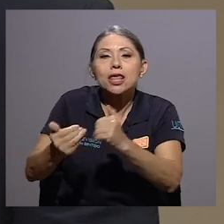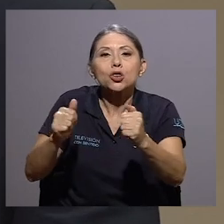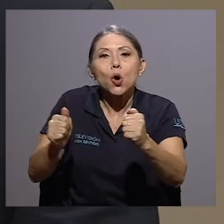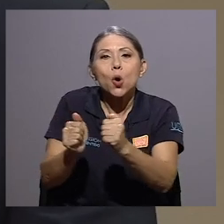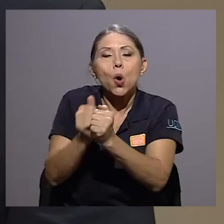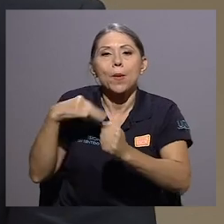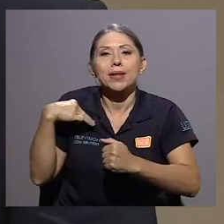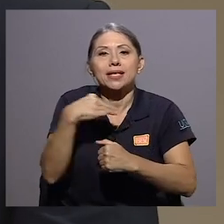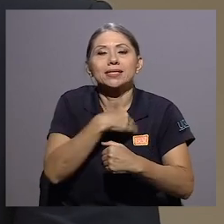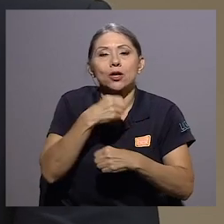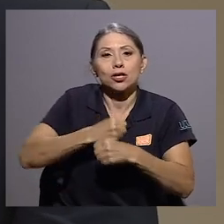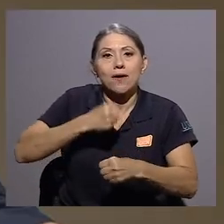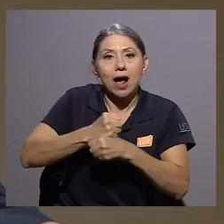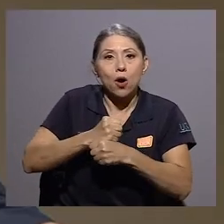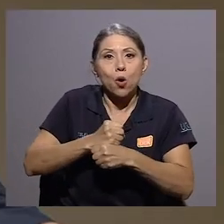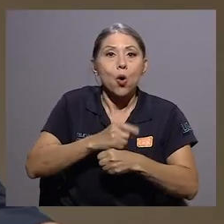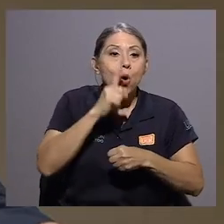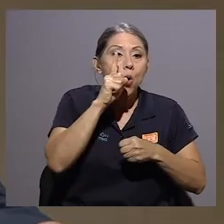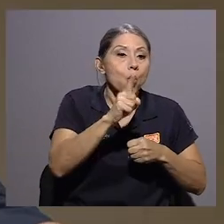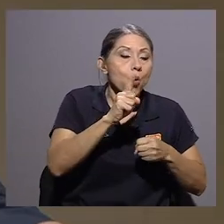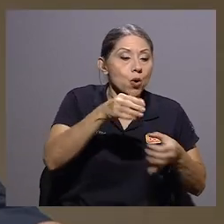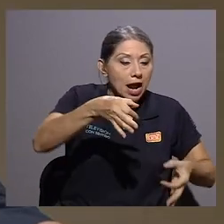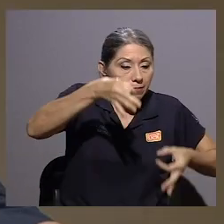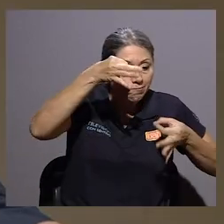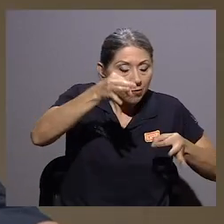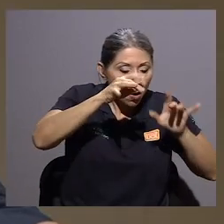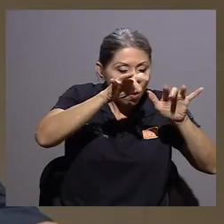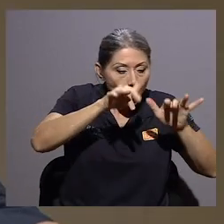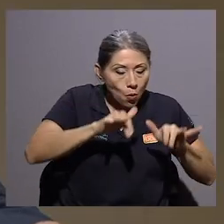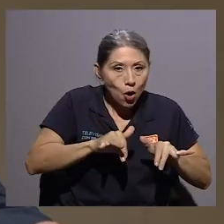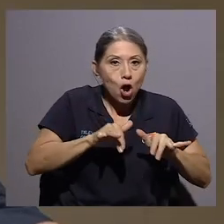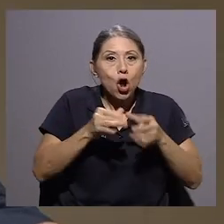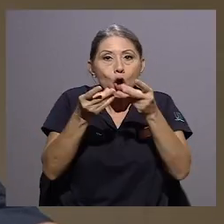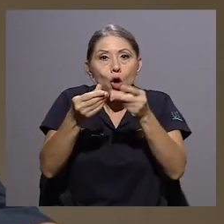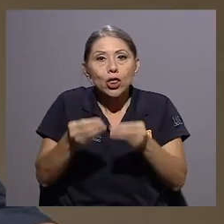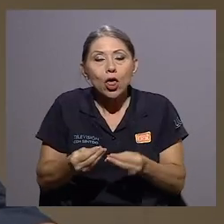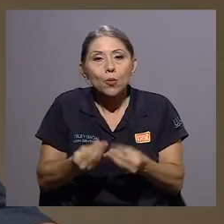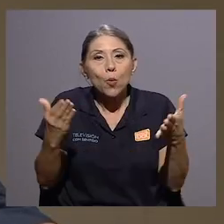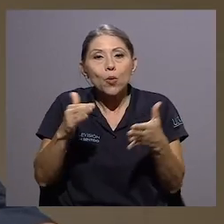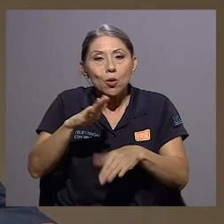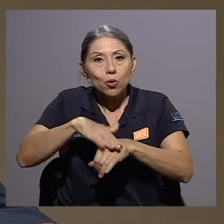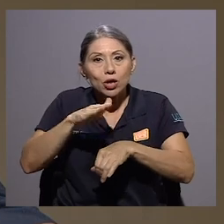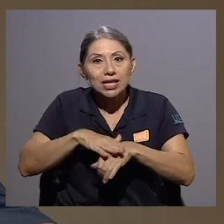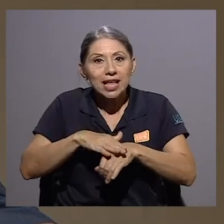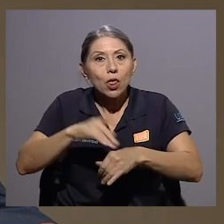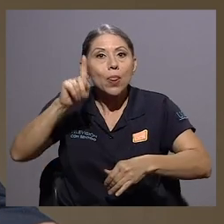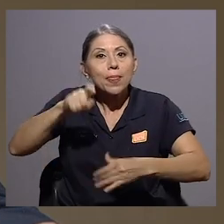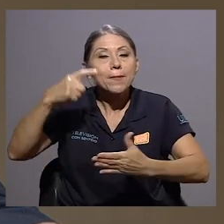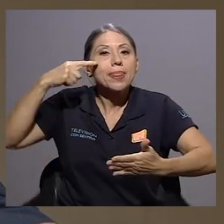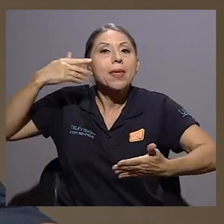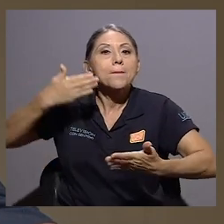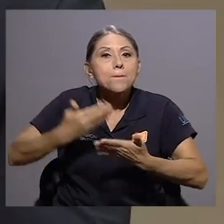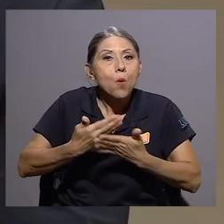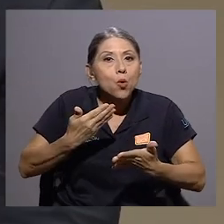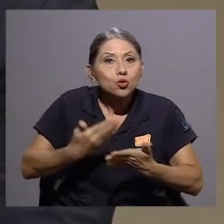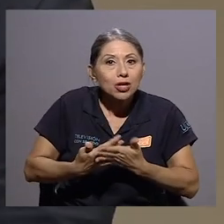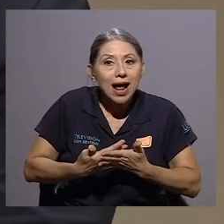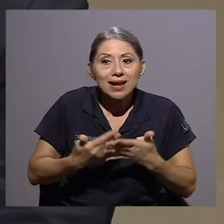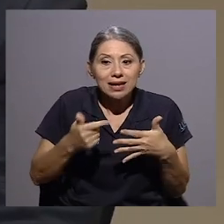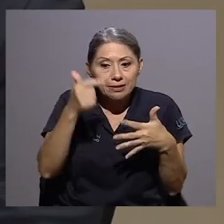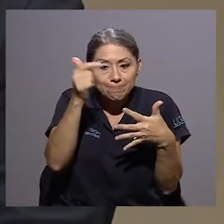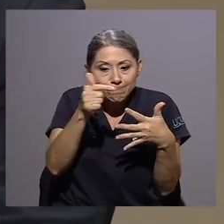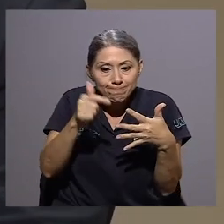jurada, una certificación de un contador público autorizado, que demuestre que existen condiciones suficientes para